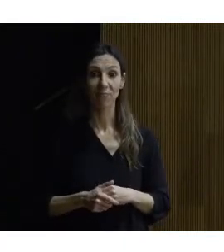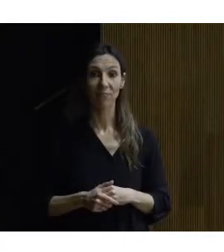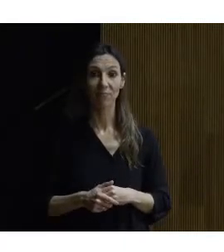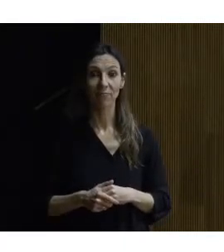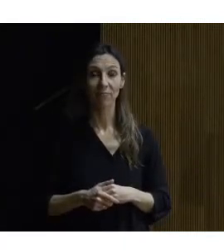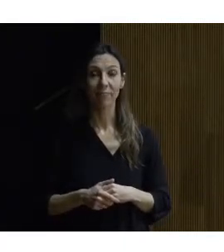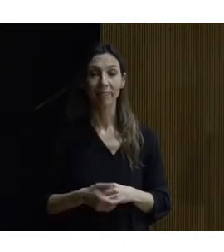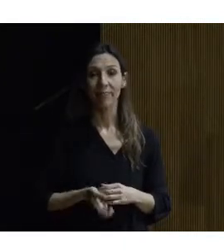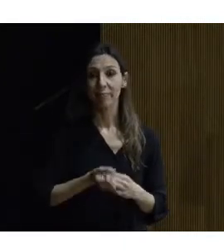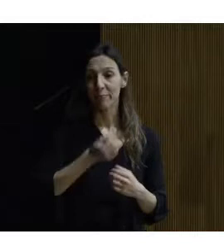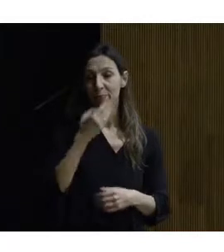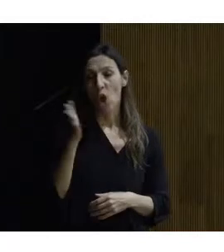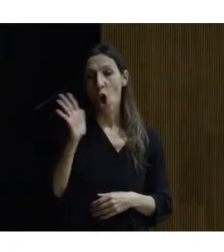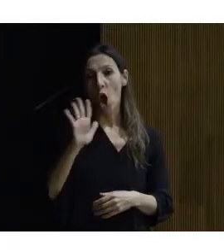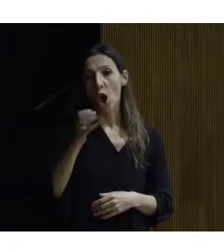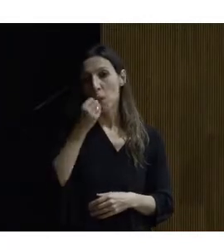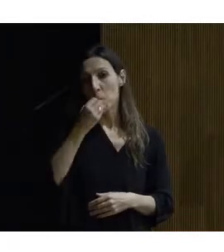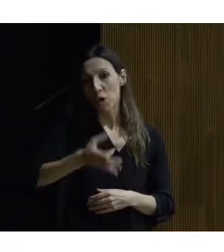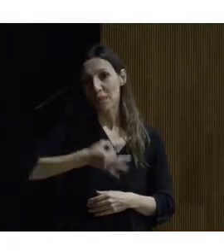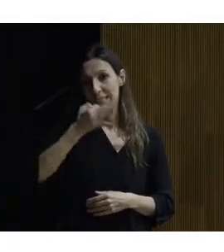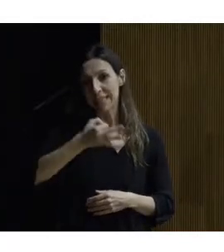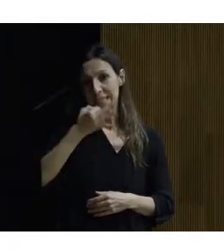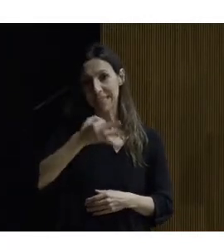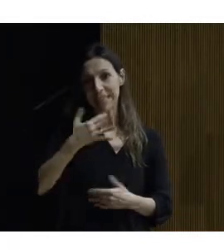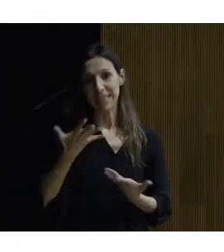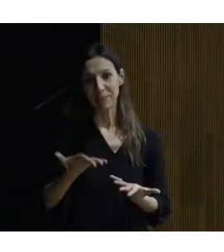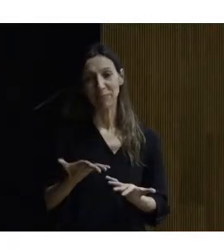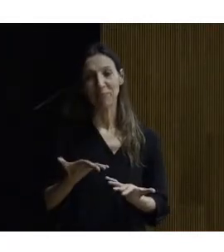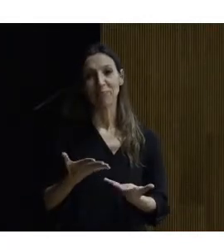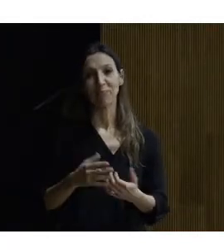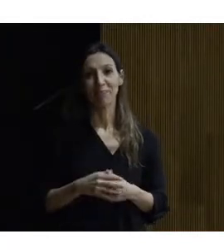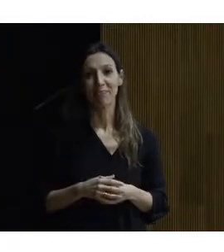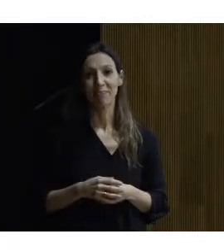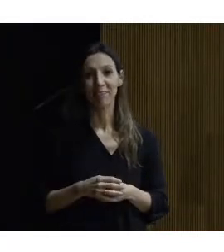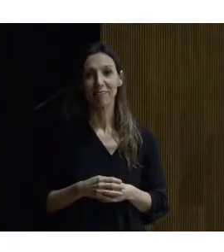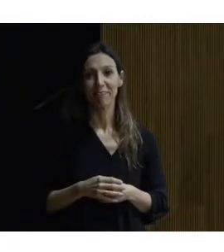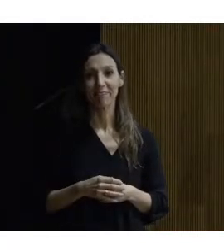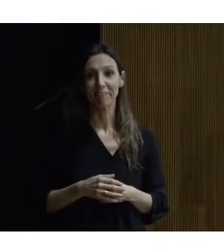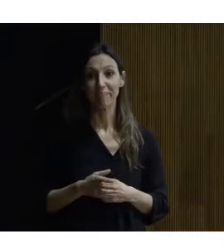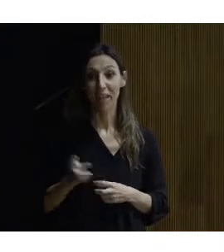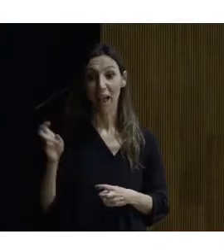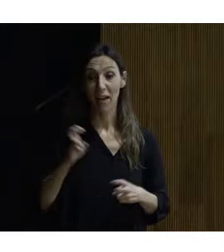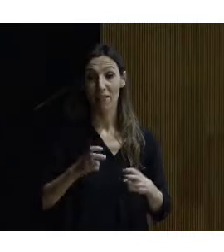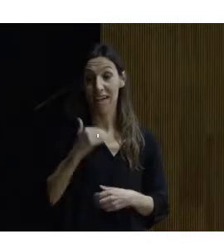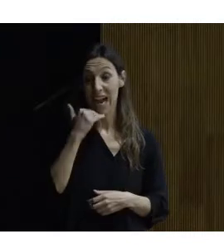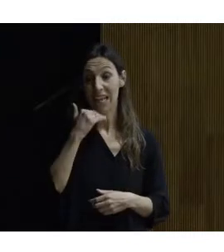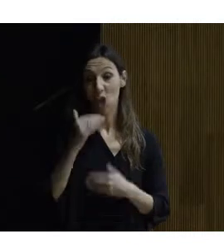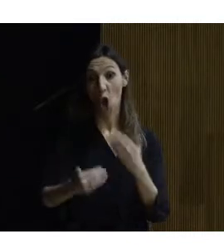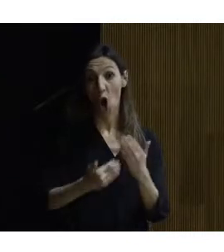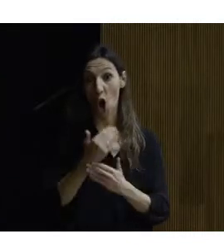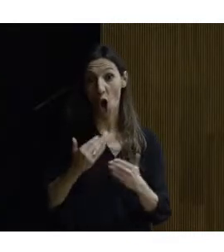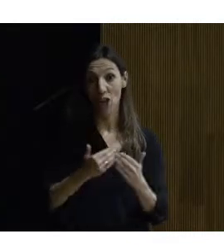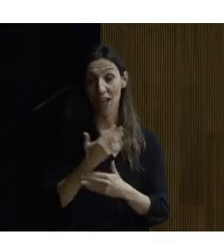bueno hola buenas tardes resistentes habéis llegado al final de la jornada es